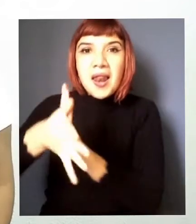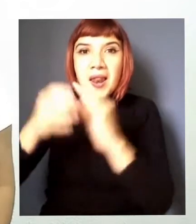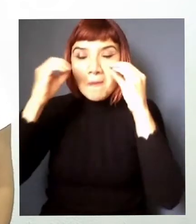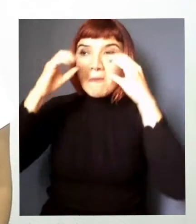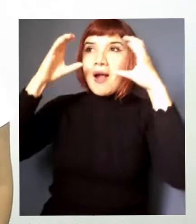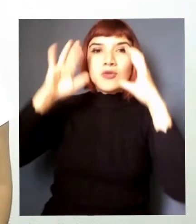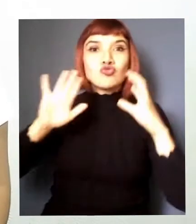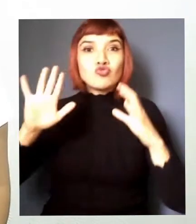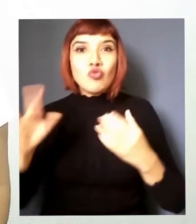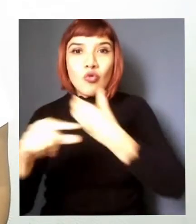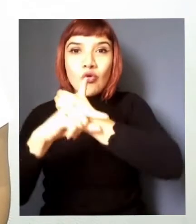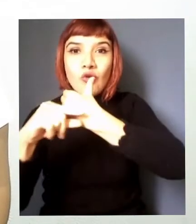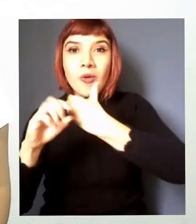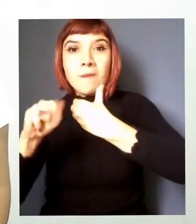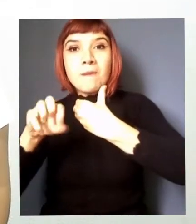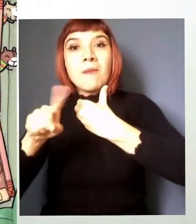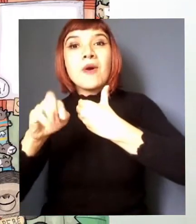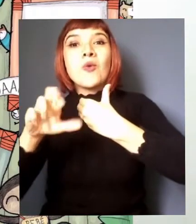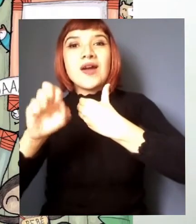de maguaré en la ceiba